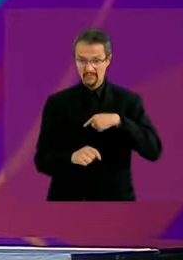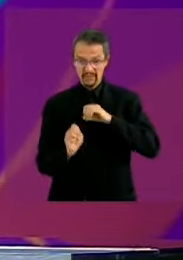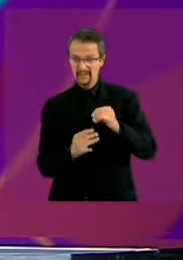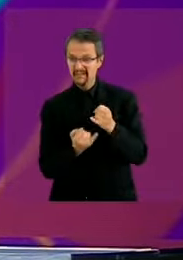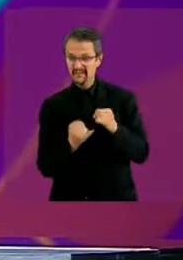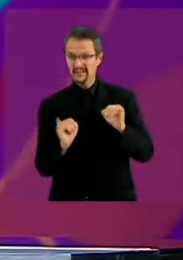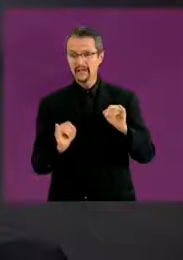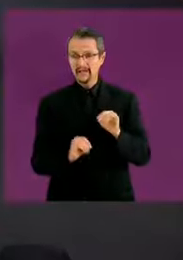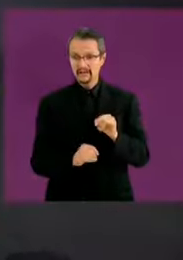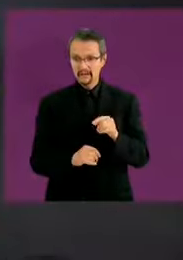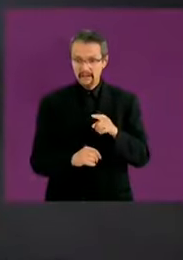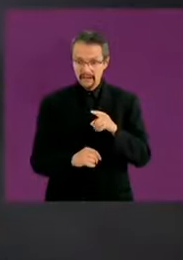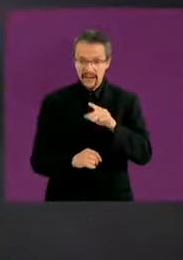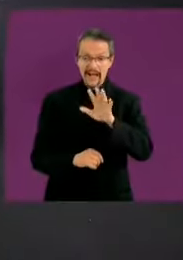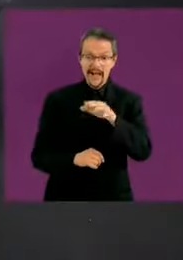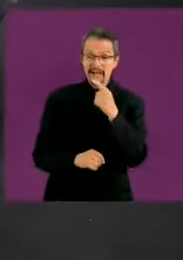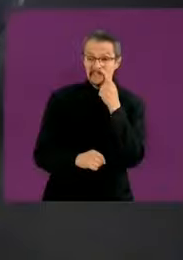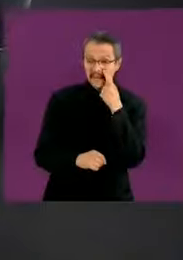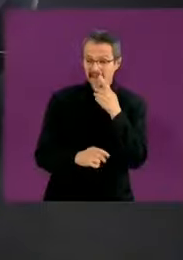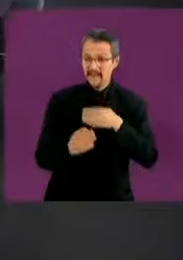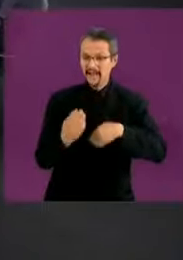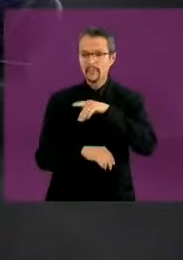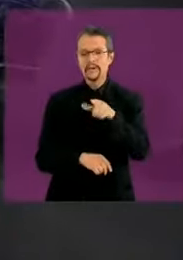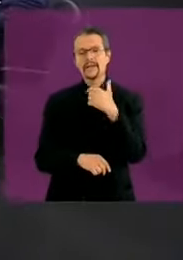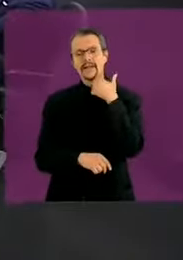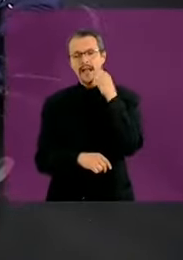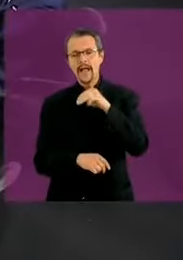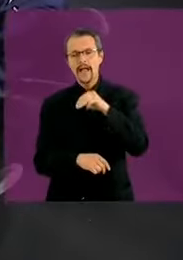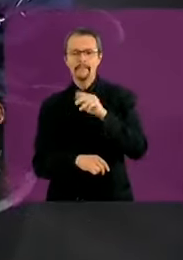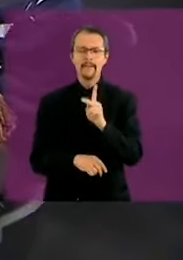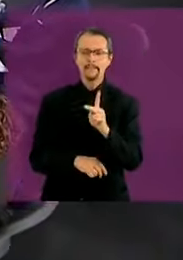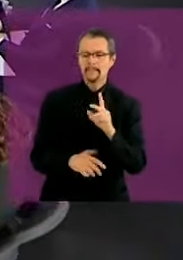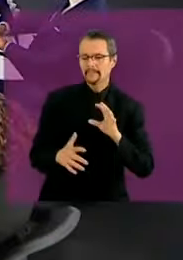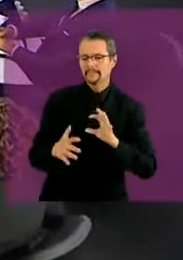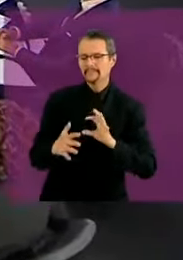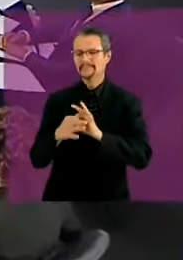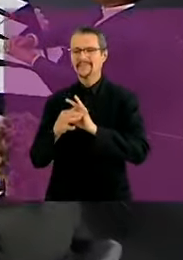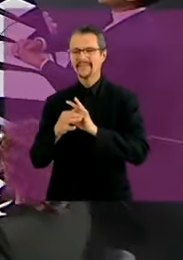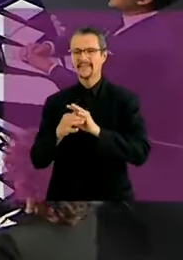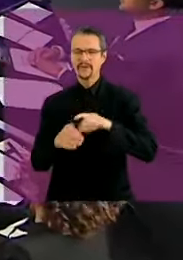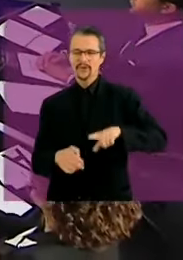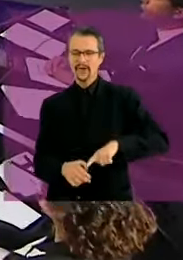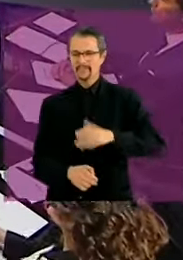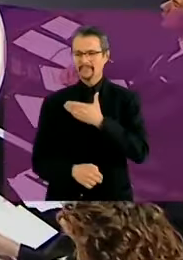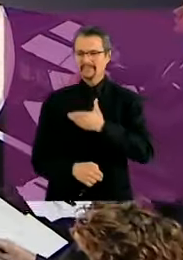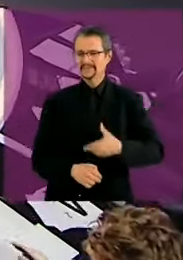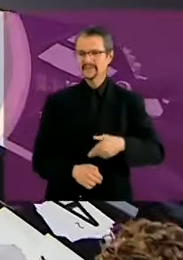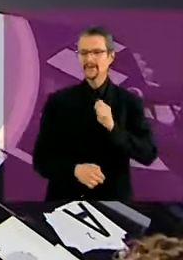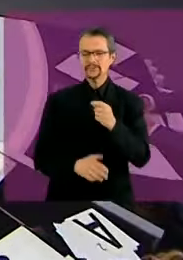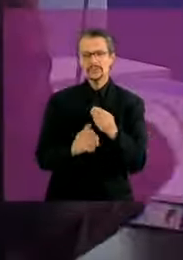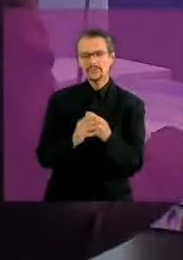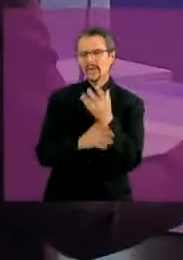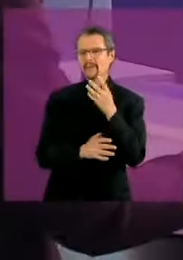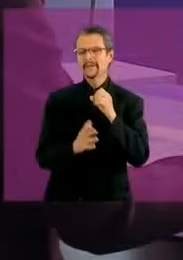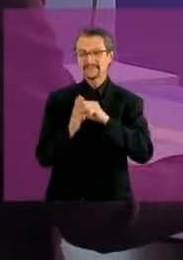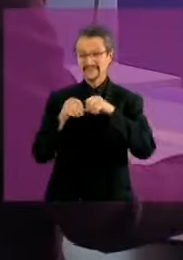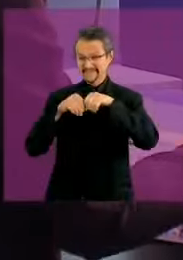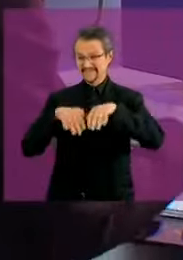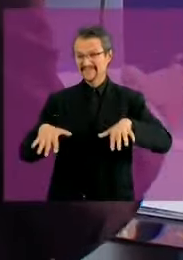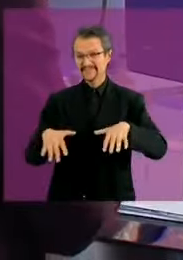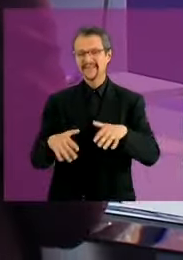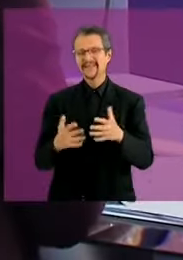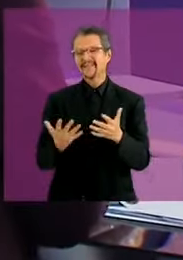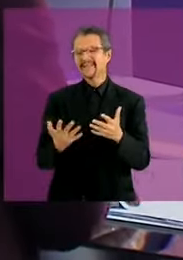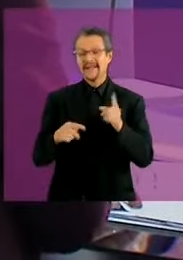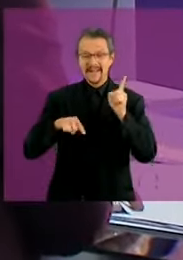quiere Claudia es llevarse al Ministerio Público Palacio Nacional con su nuevo sistema anticorrupción. Eso es absolutamente ilegal.